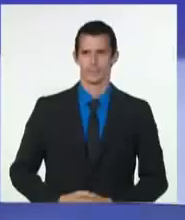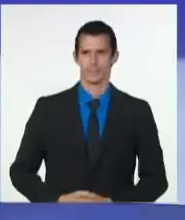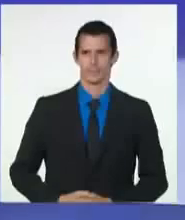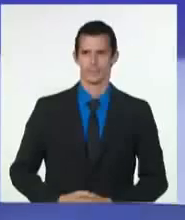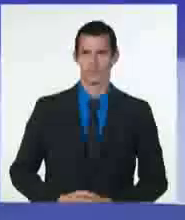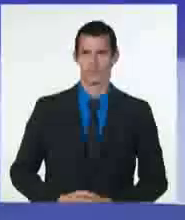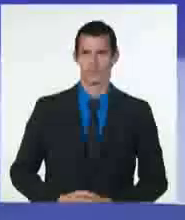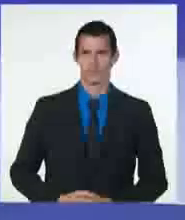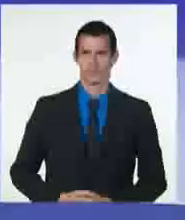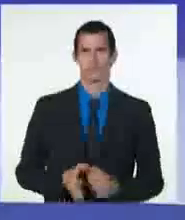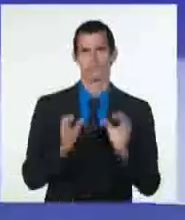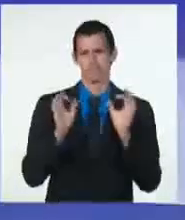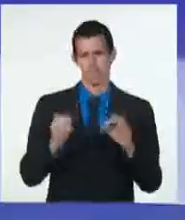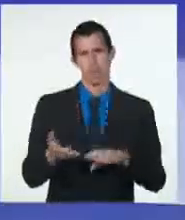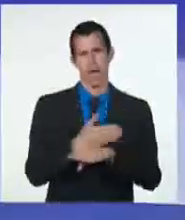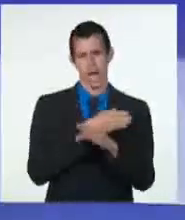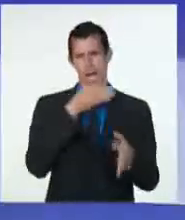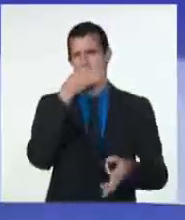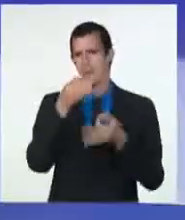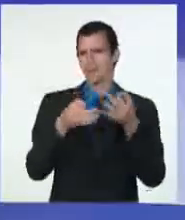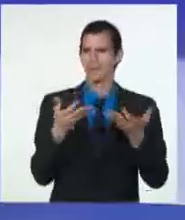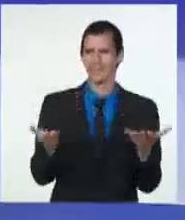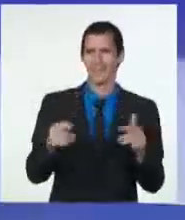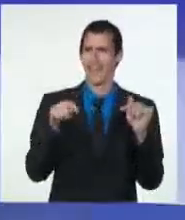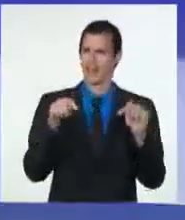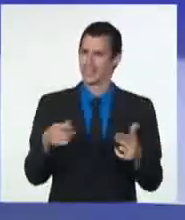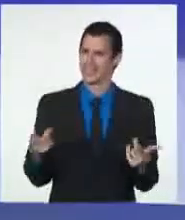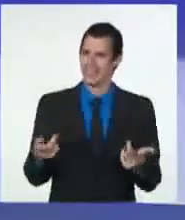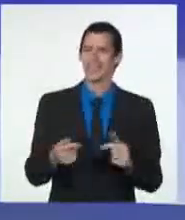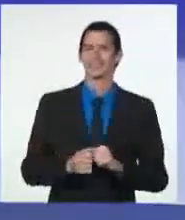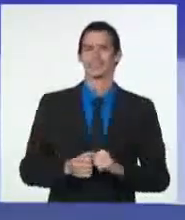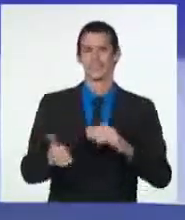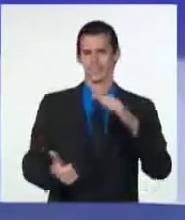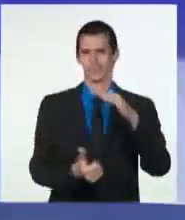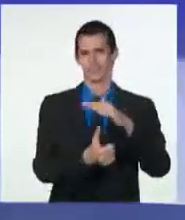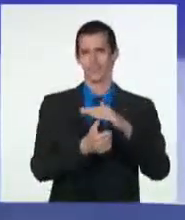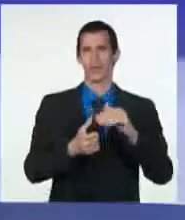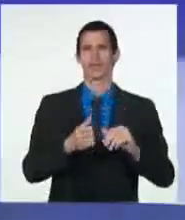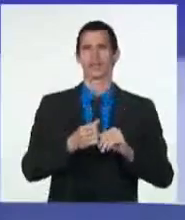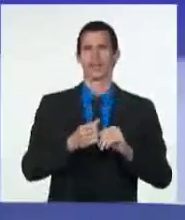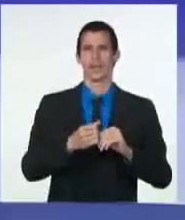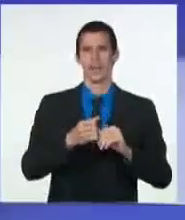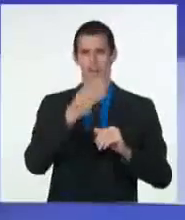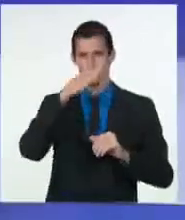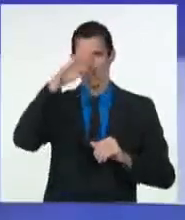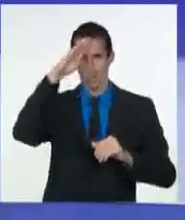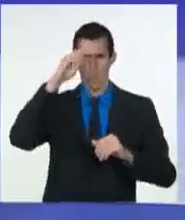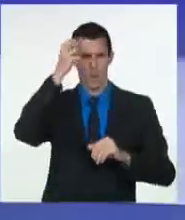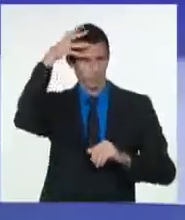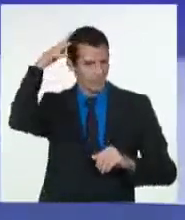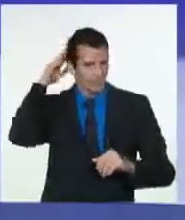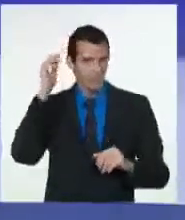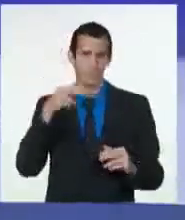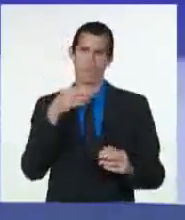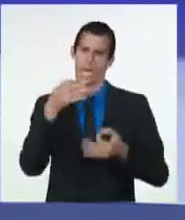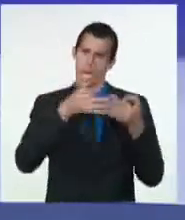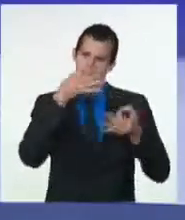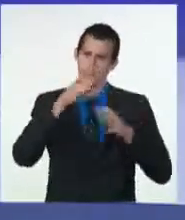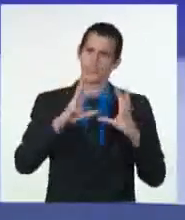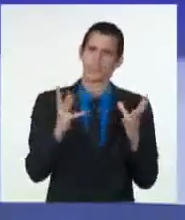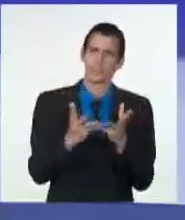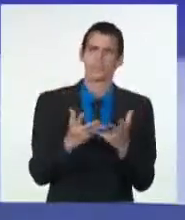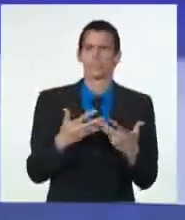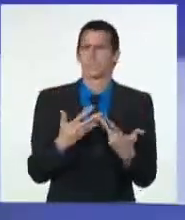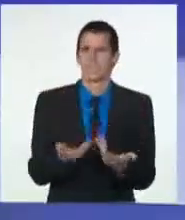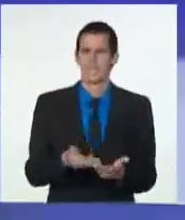A continuación transmitimos las palabras del primer secretario del Comité Central del Partido y Presidente de la República de Cuba, Miguel